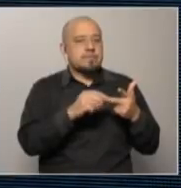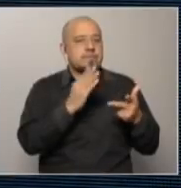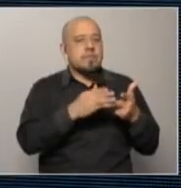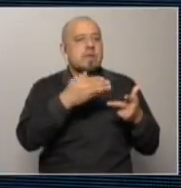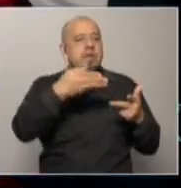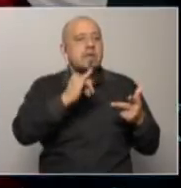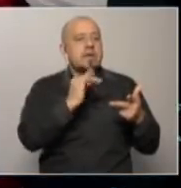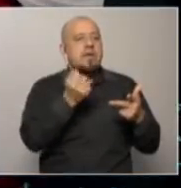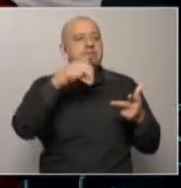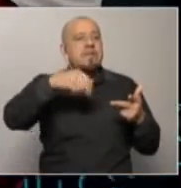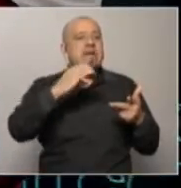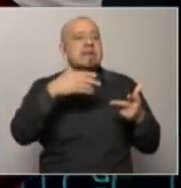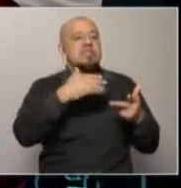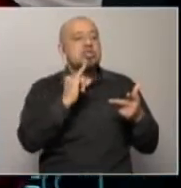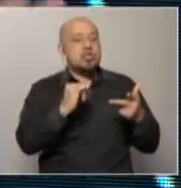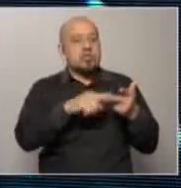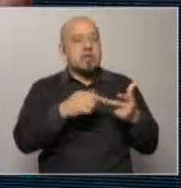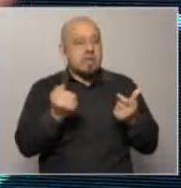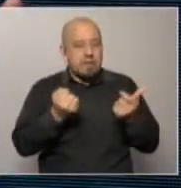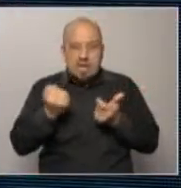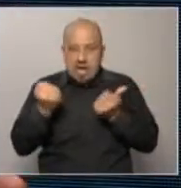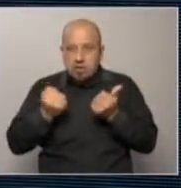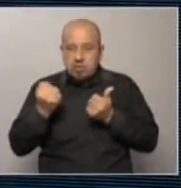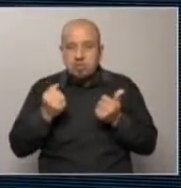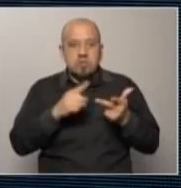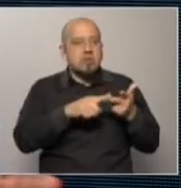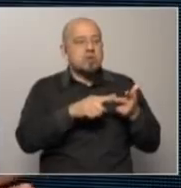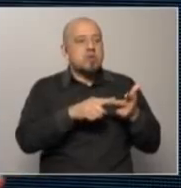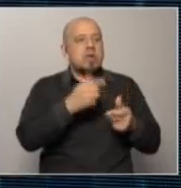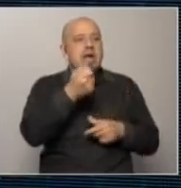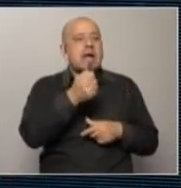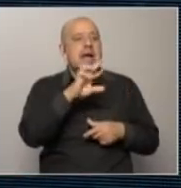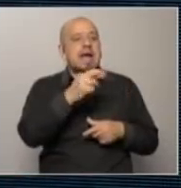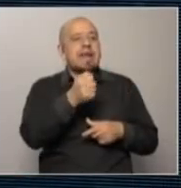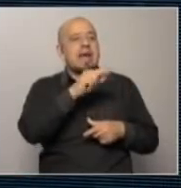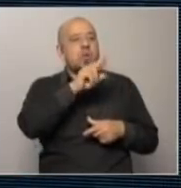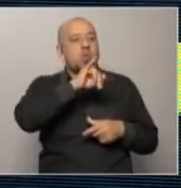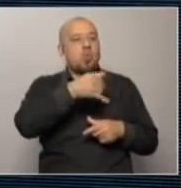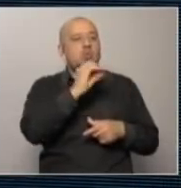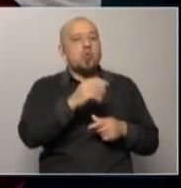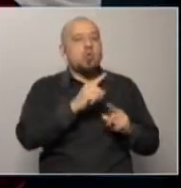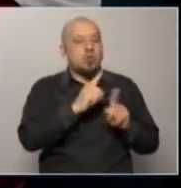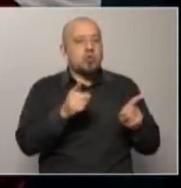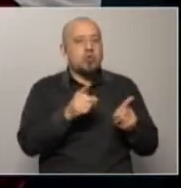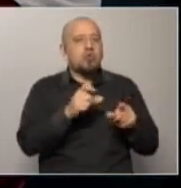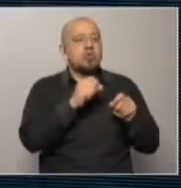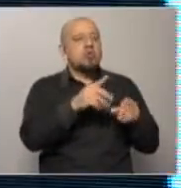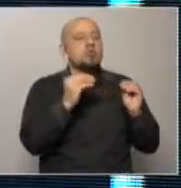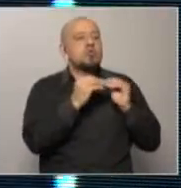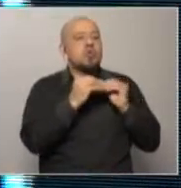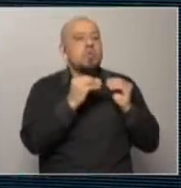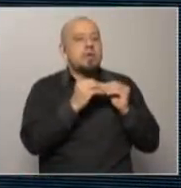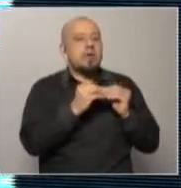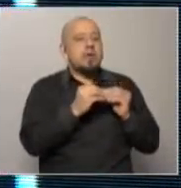fue Bianchi el estuvo alcoholizado el que manejando a Germán Araujo no lo desaforaron lo juzgaron sus compañeros